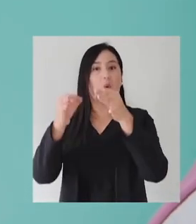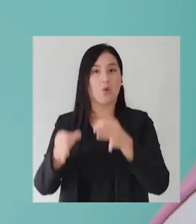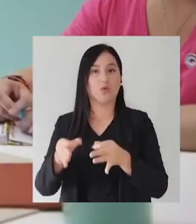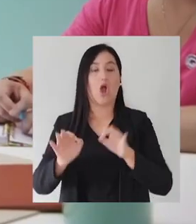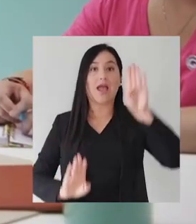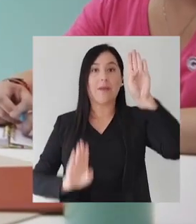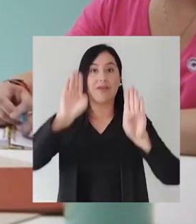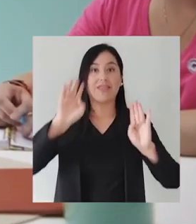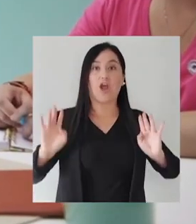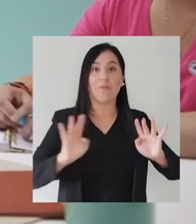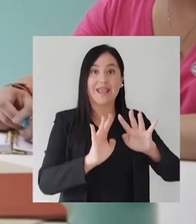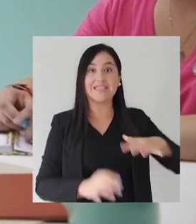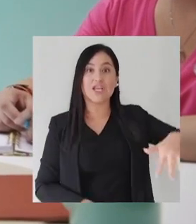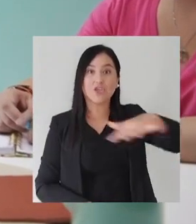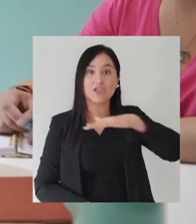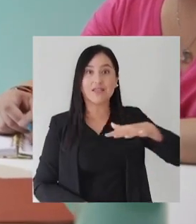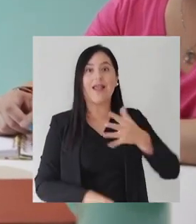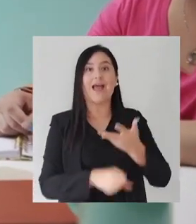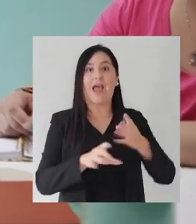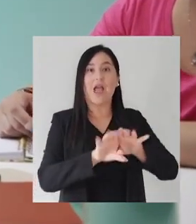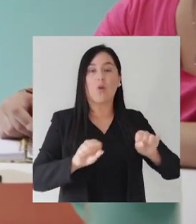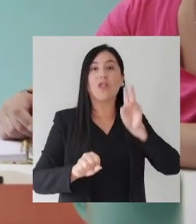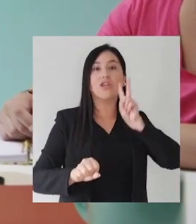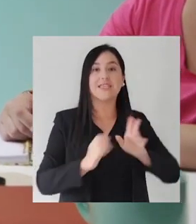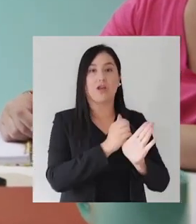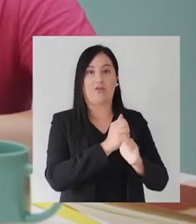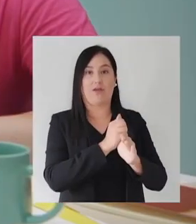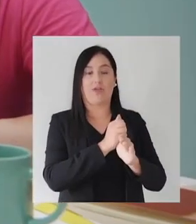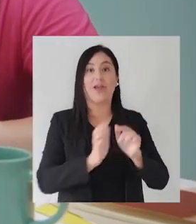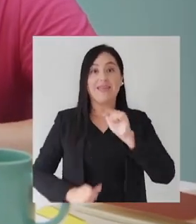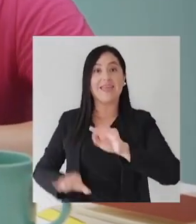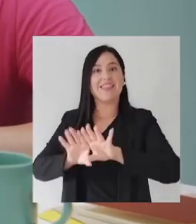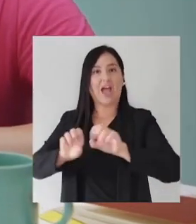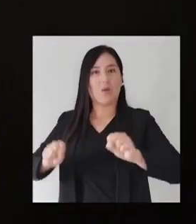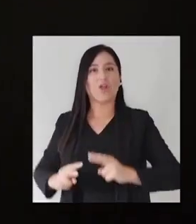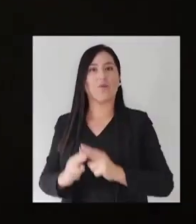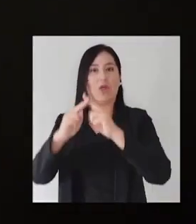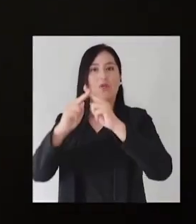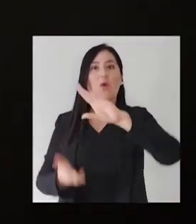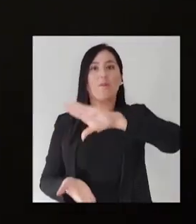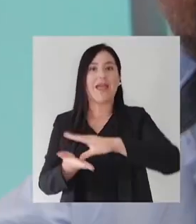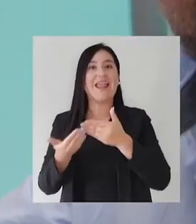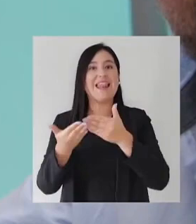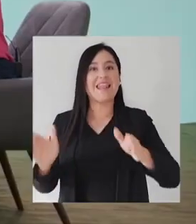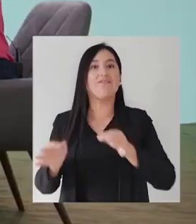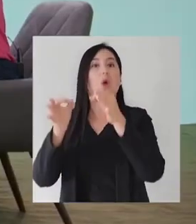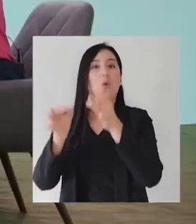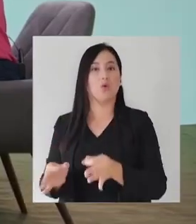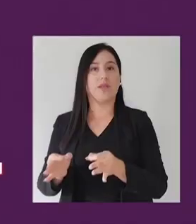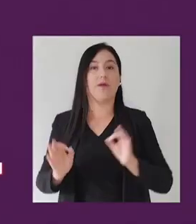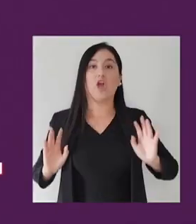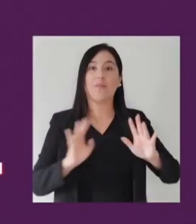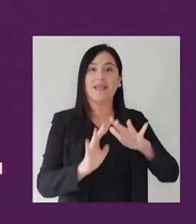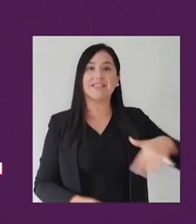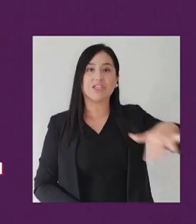Chile más justo Las candidaturas de Convergencia Social Tenemos un acuerdo sin letras chicas Y que sobre este acuerdo Construyamos un país libre y justo